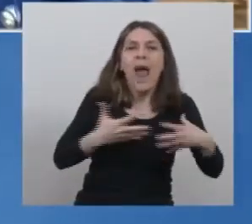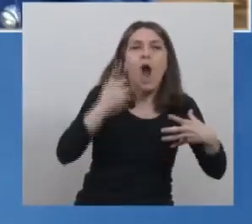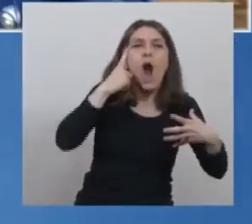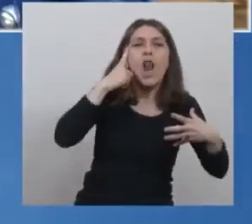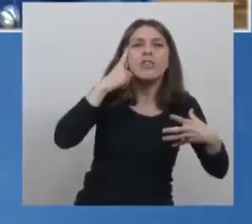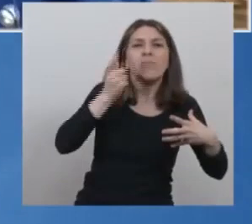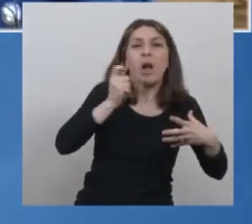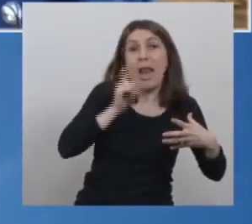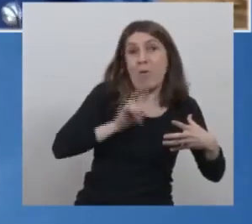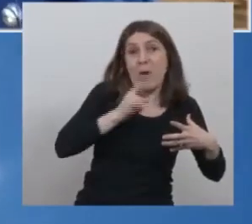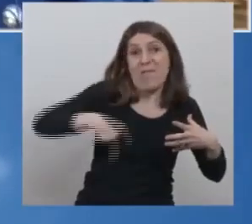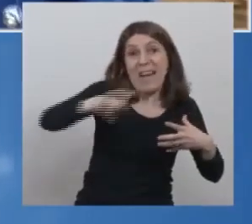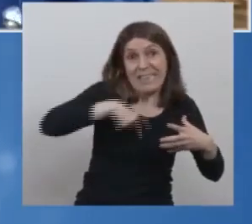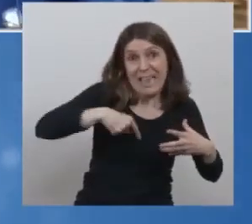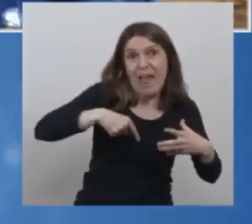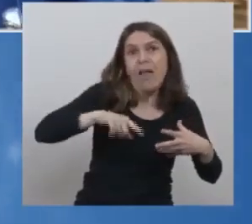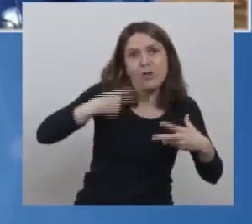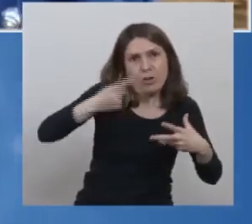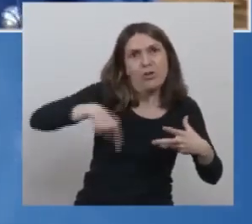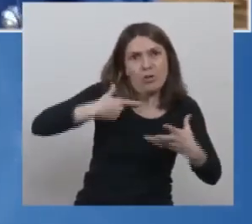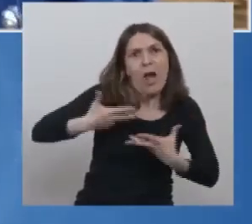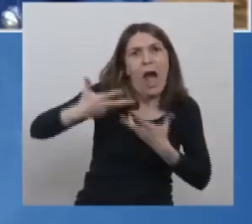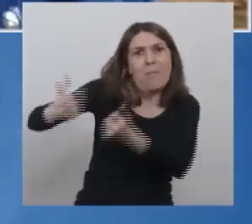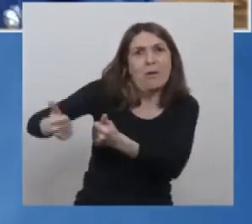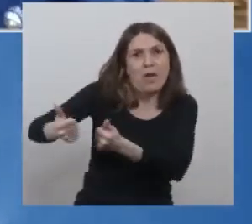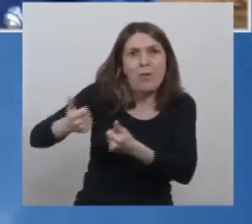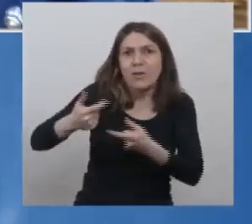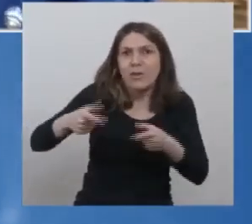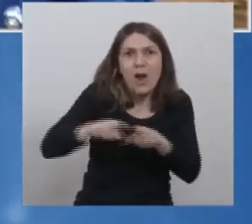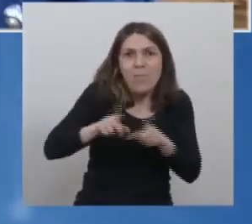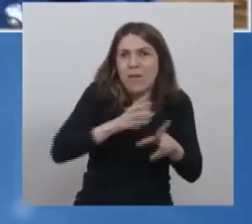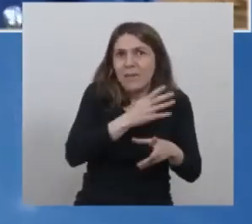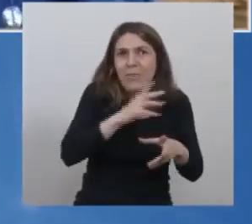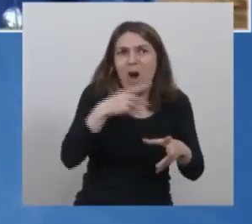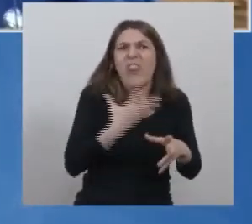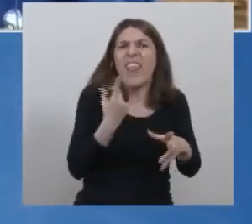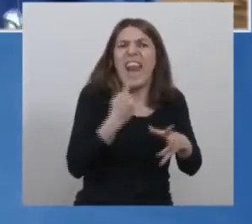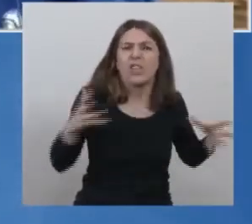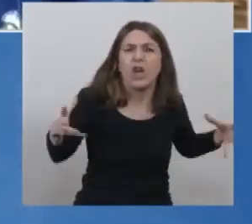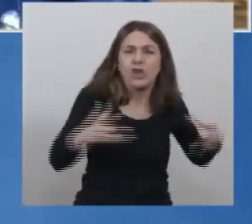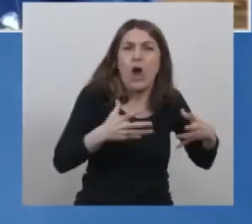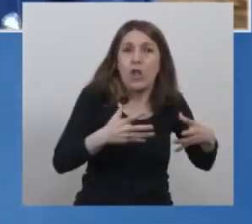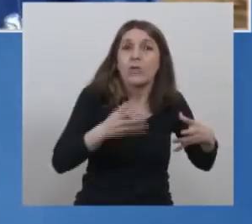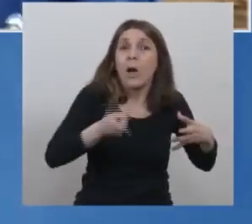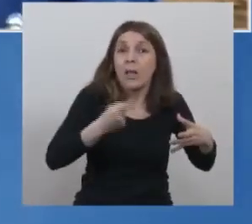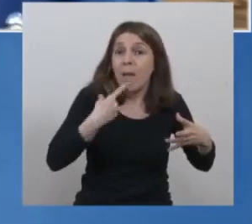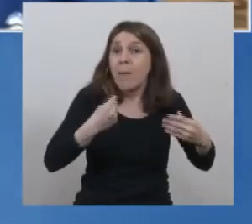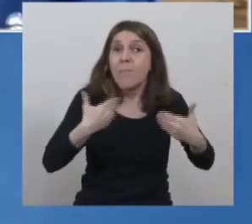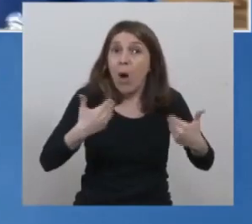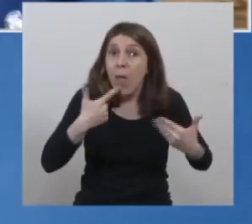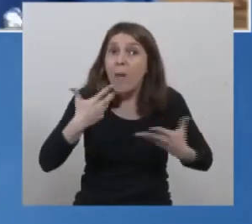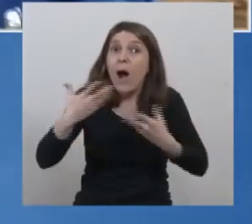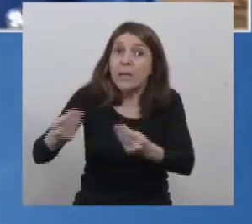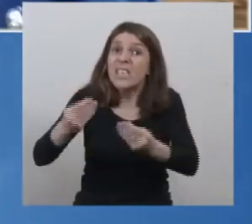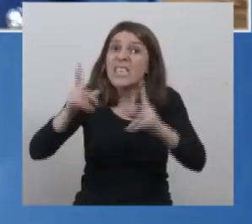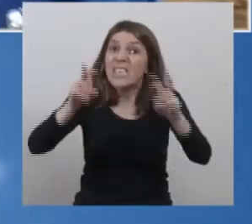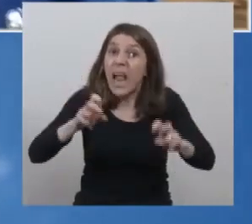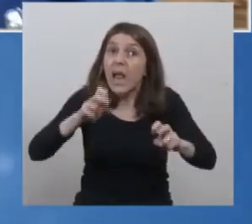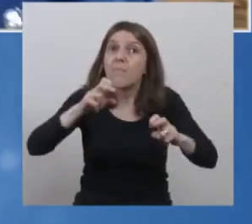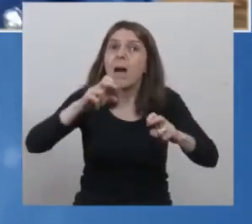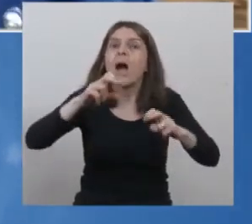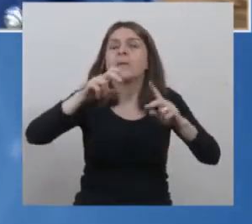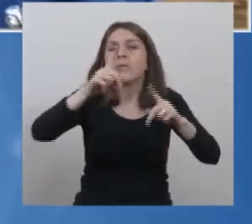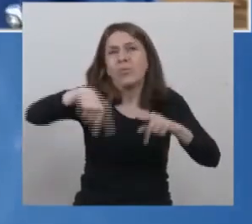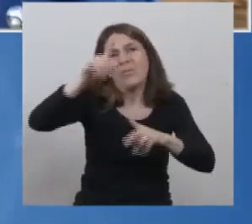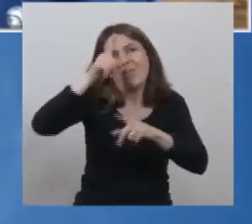con nuestro desafío, porque realmente esta red va a permitir, más allá de la infraestructura, que es muy importante, pero usted sabe de qué